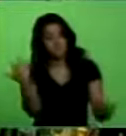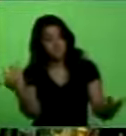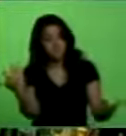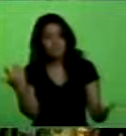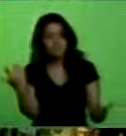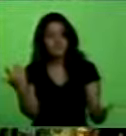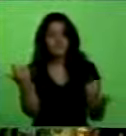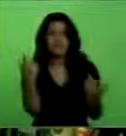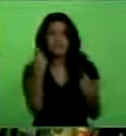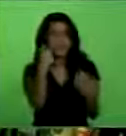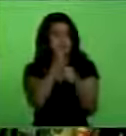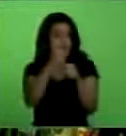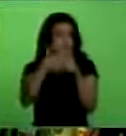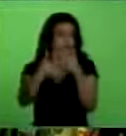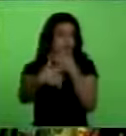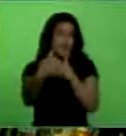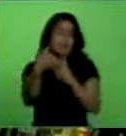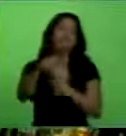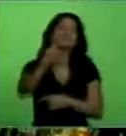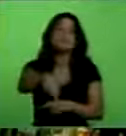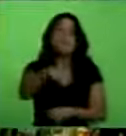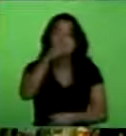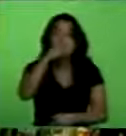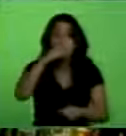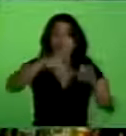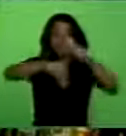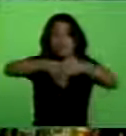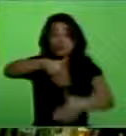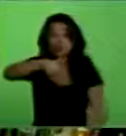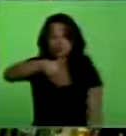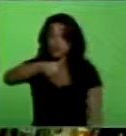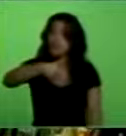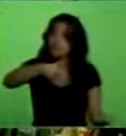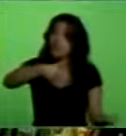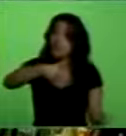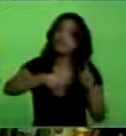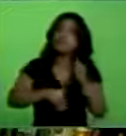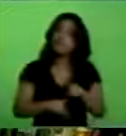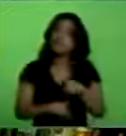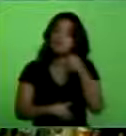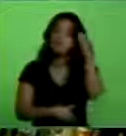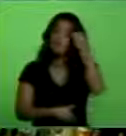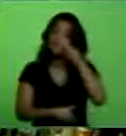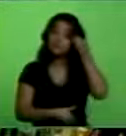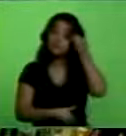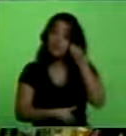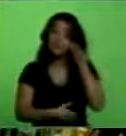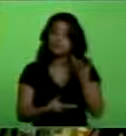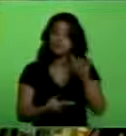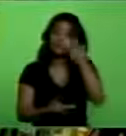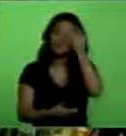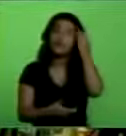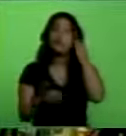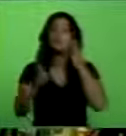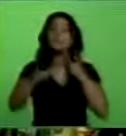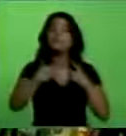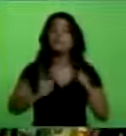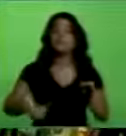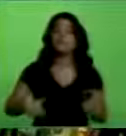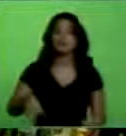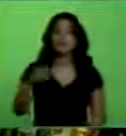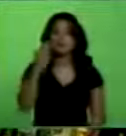todo un mundo por hacer. Está el Banco del Sur que deberíamos plantearnos, querido Vicepresidente Ejecutivo,